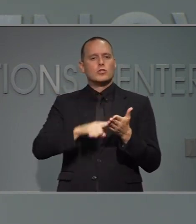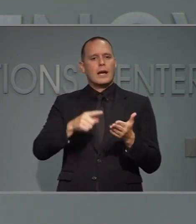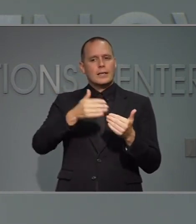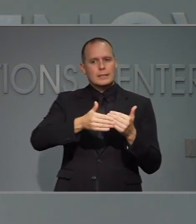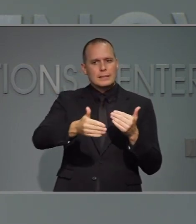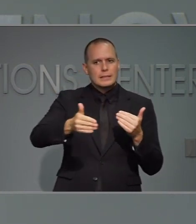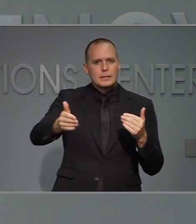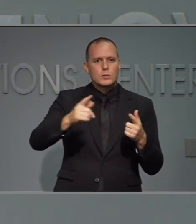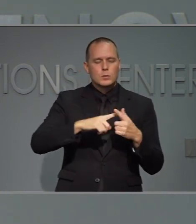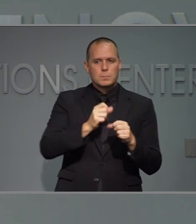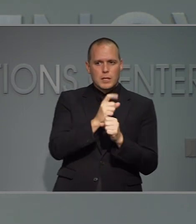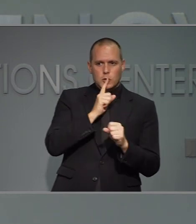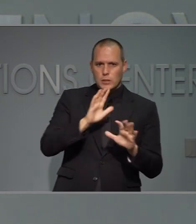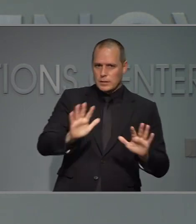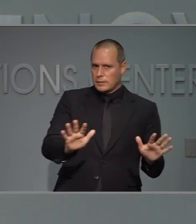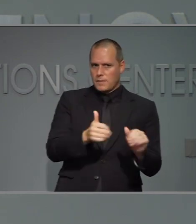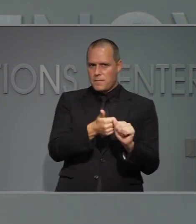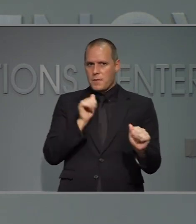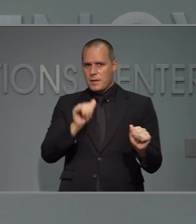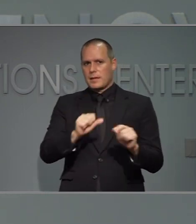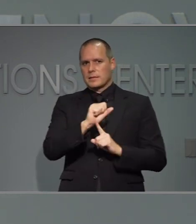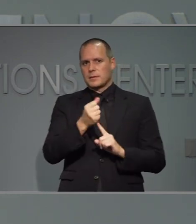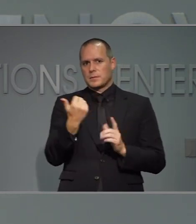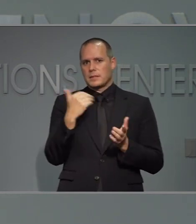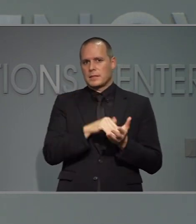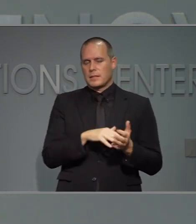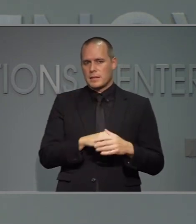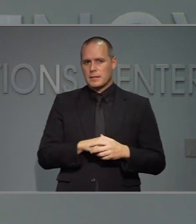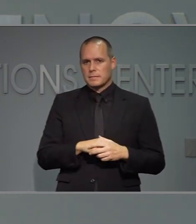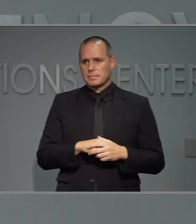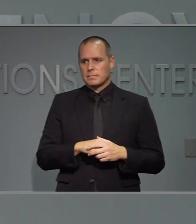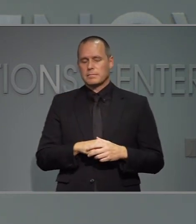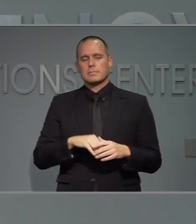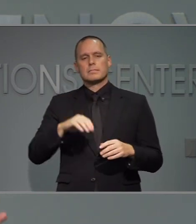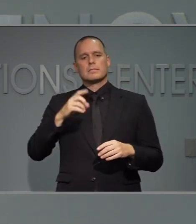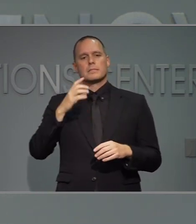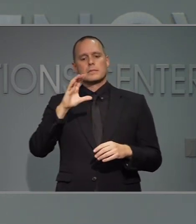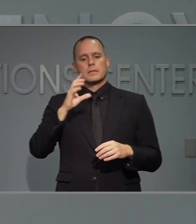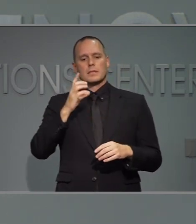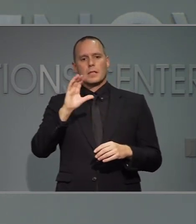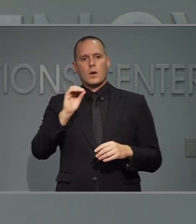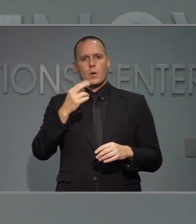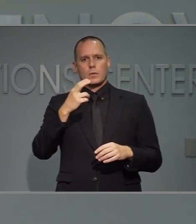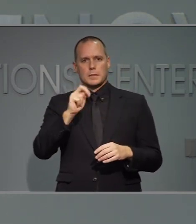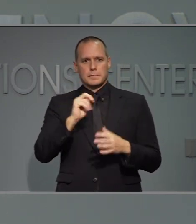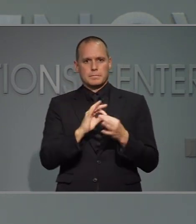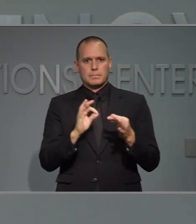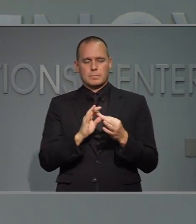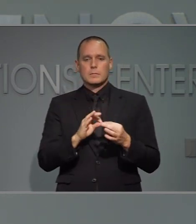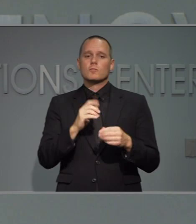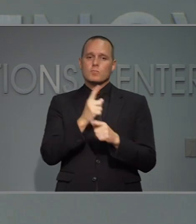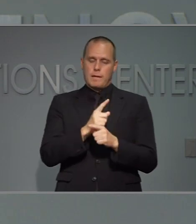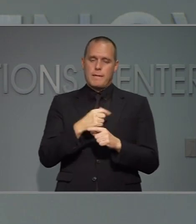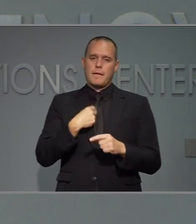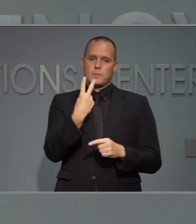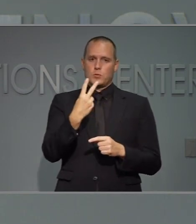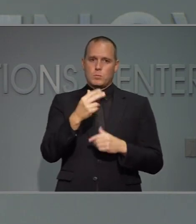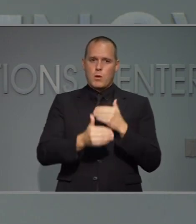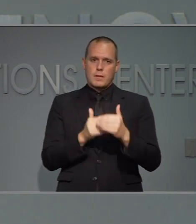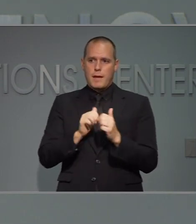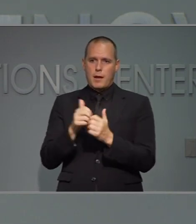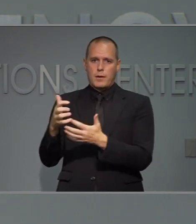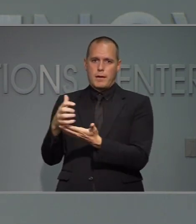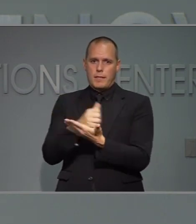se ha hecho para que no vuelva a suceder algo semejante respuesta con gusto. Tenemos dos procesos en donde